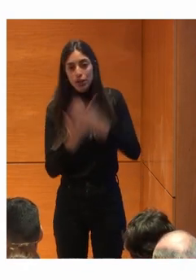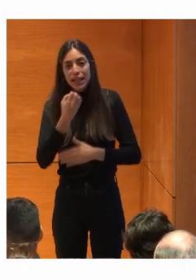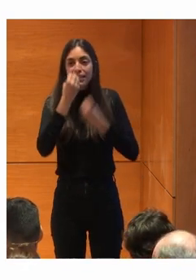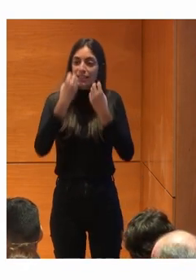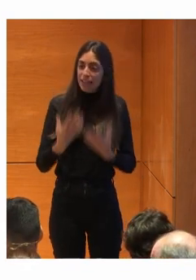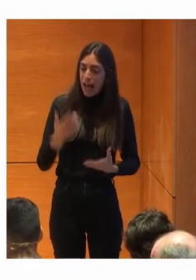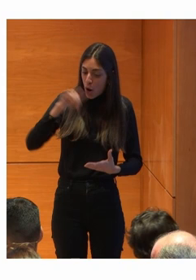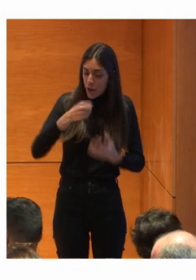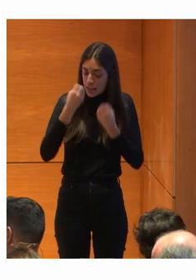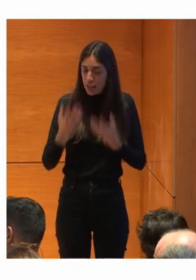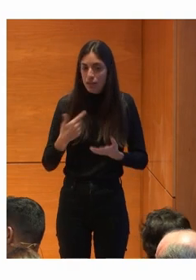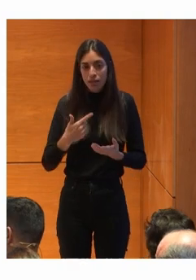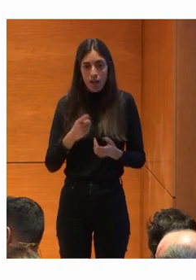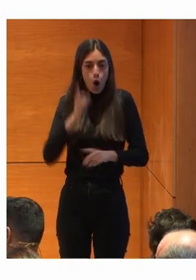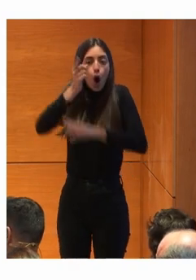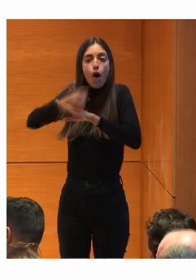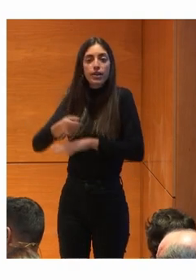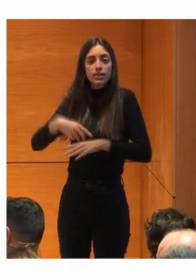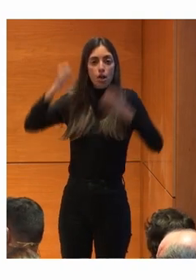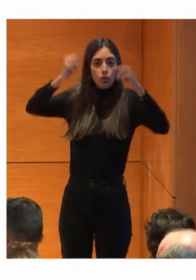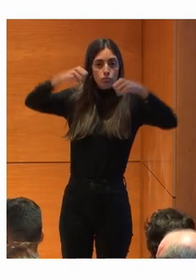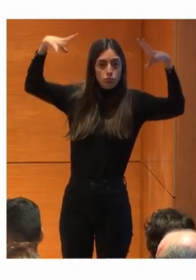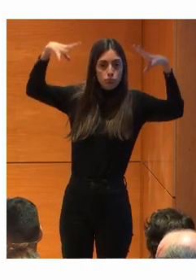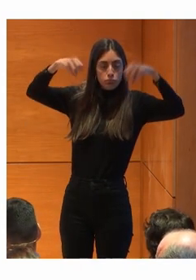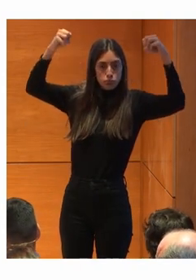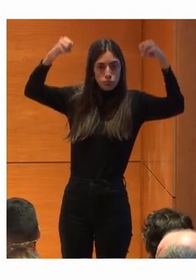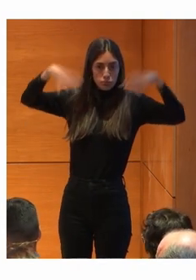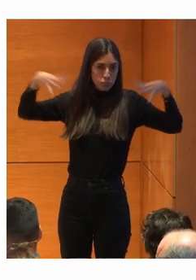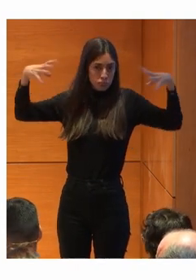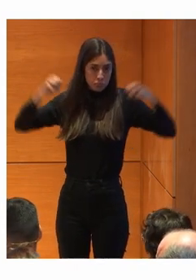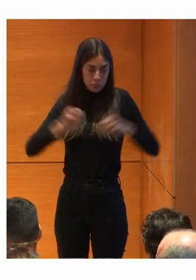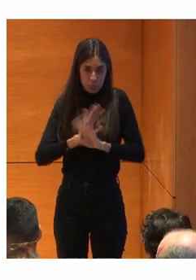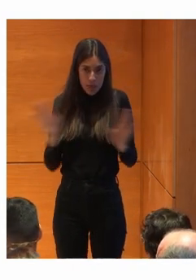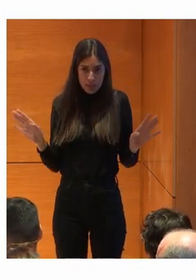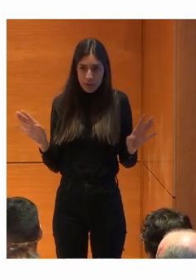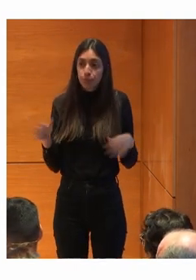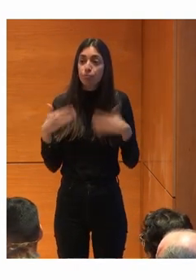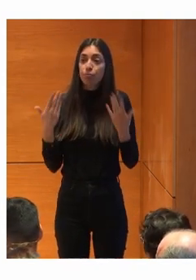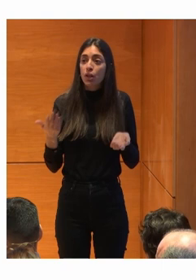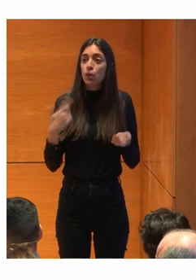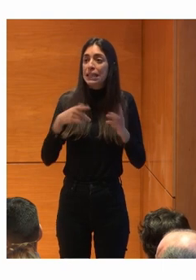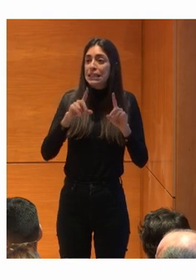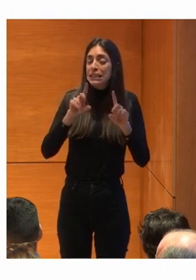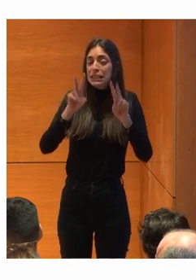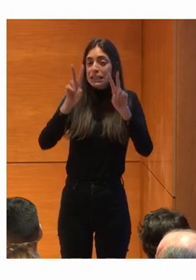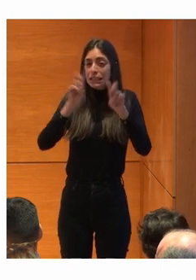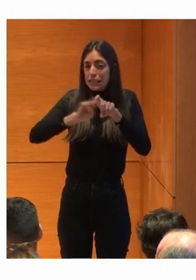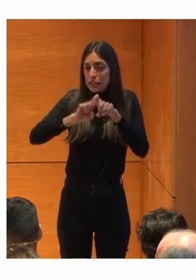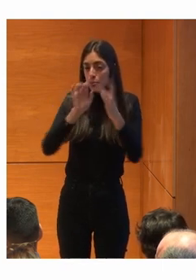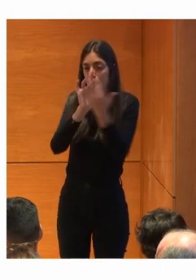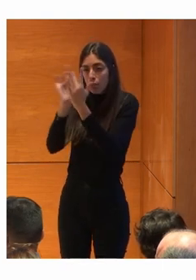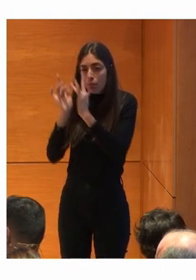Le doy órdenes Enciende la luz Apaga la luz Y ya está Y sin embargo Ese tipo de interacciones Que hacían con